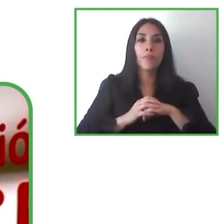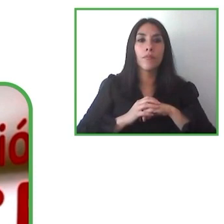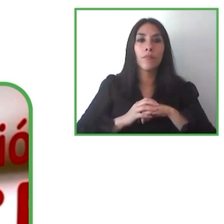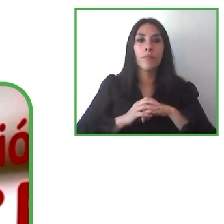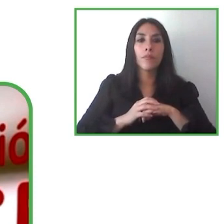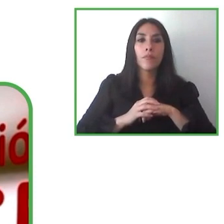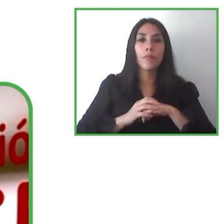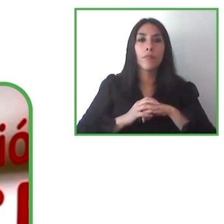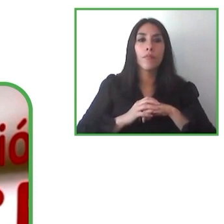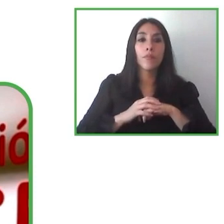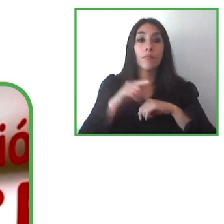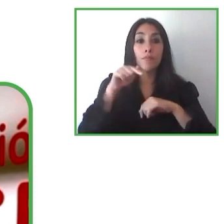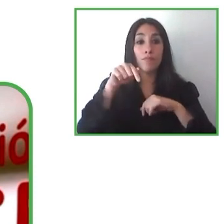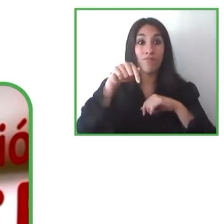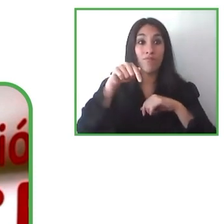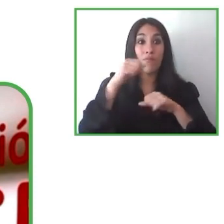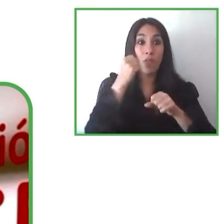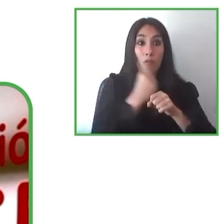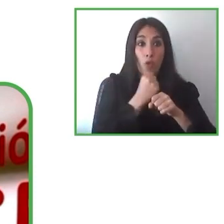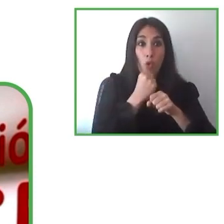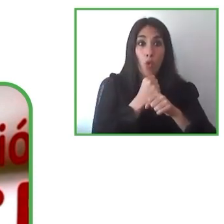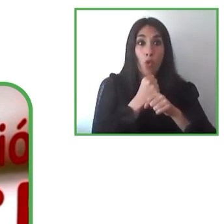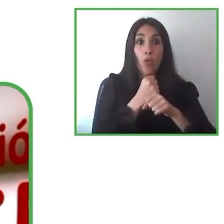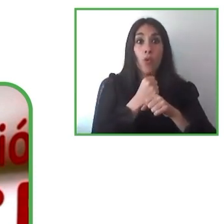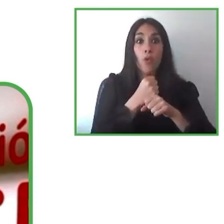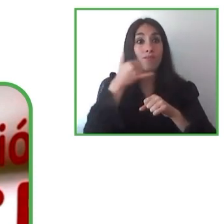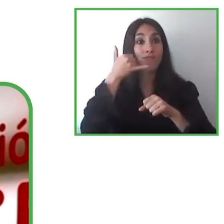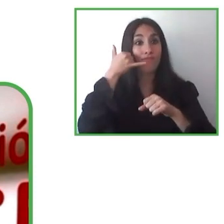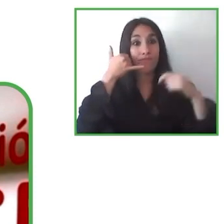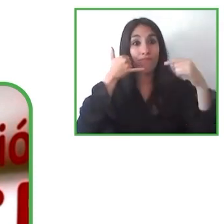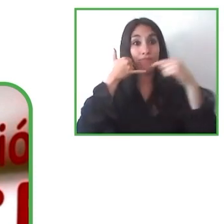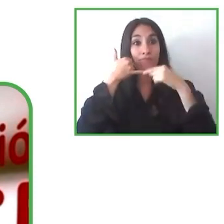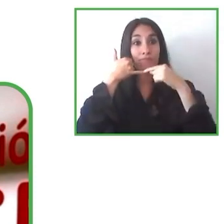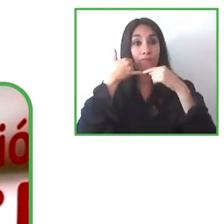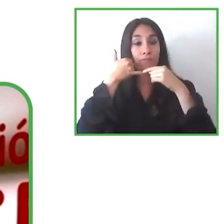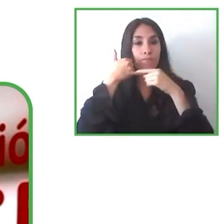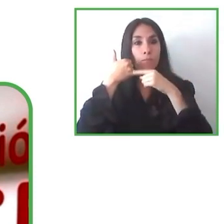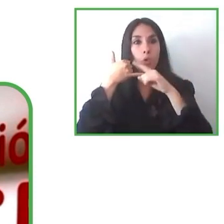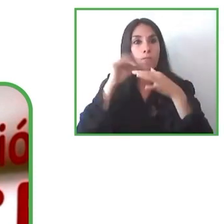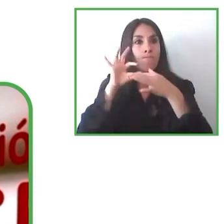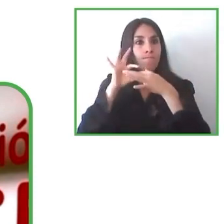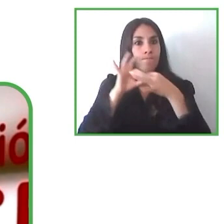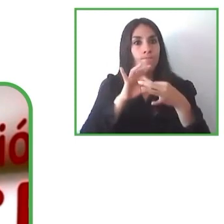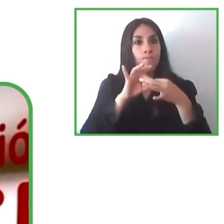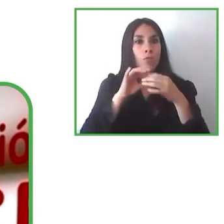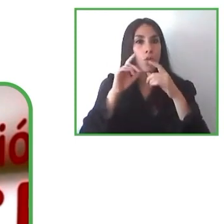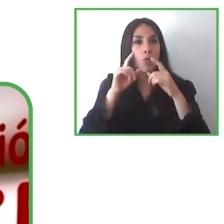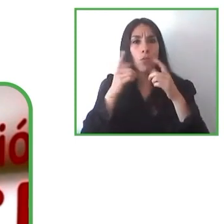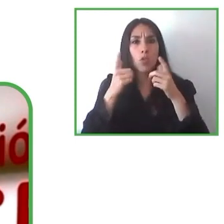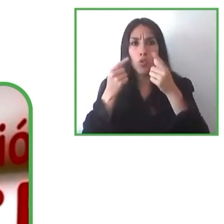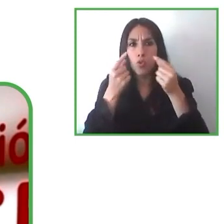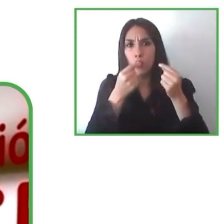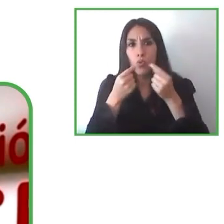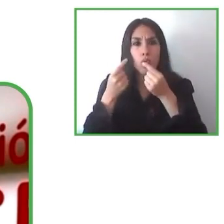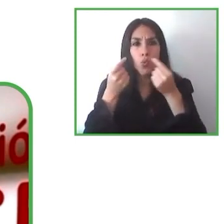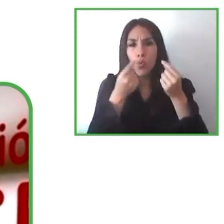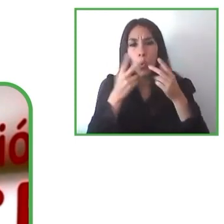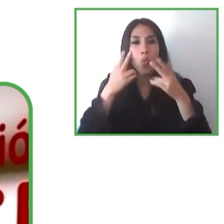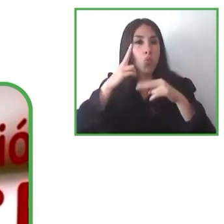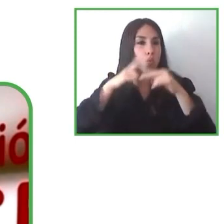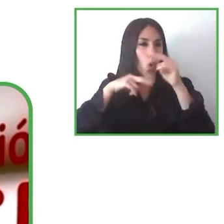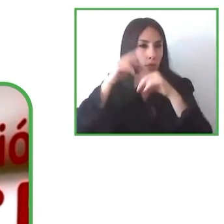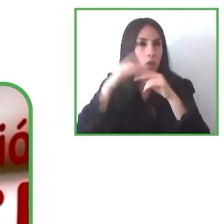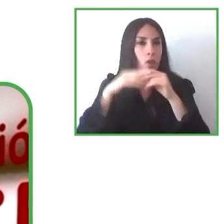momento cuando construimos la plataforma desde el comienzo tomamos en cuenta que se utilizaría en otros países y en otras regiones del mundo